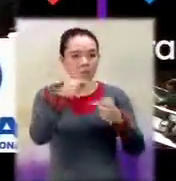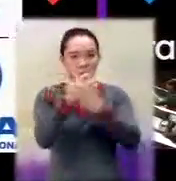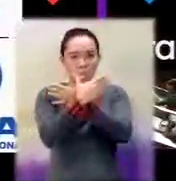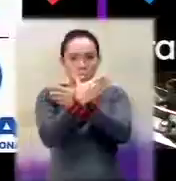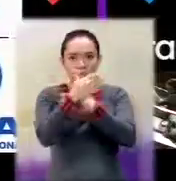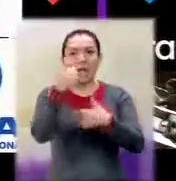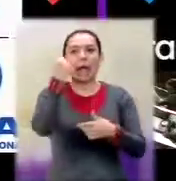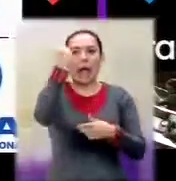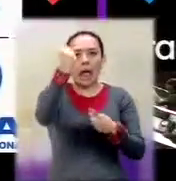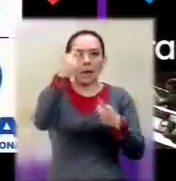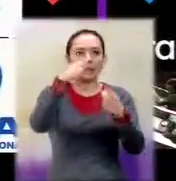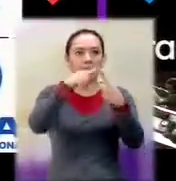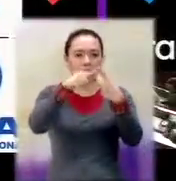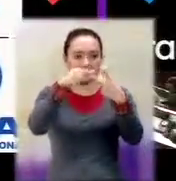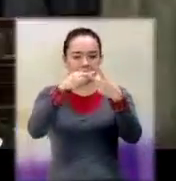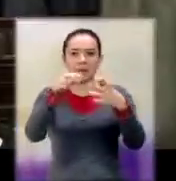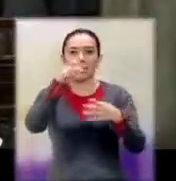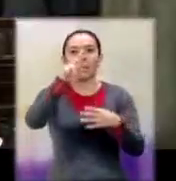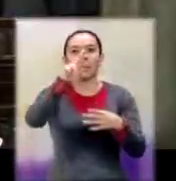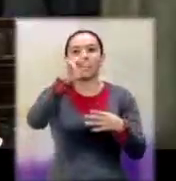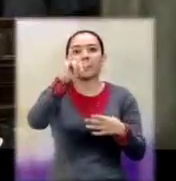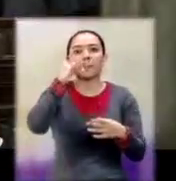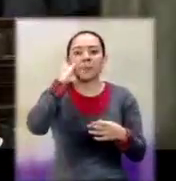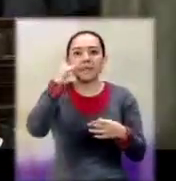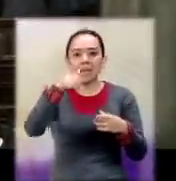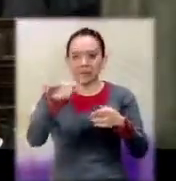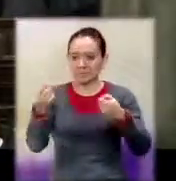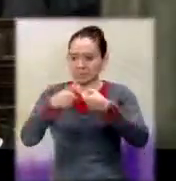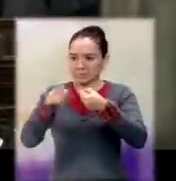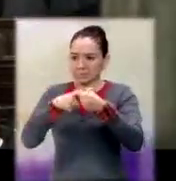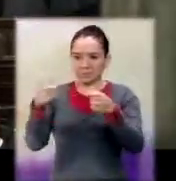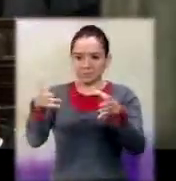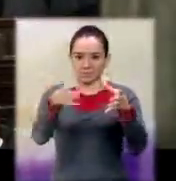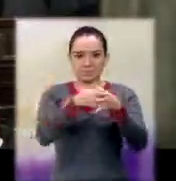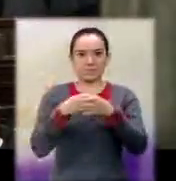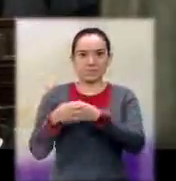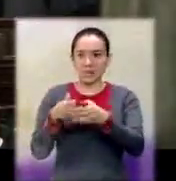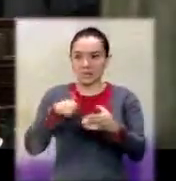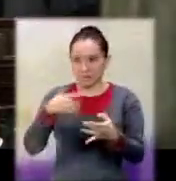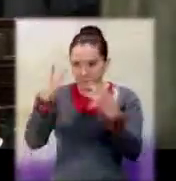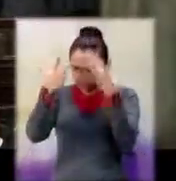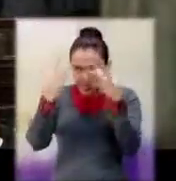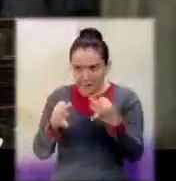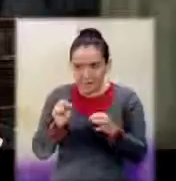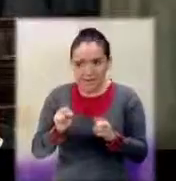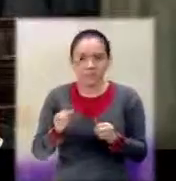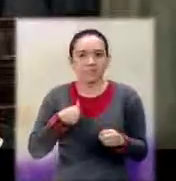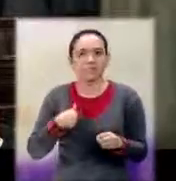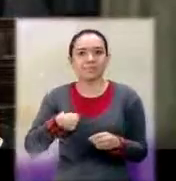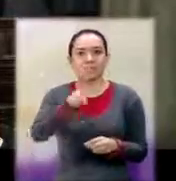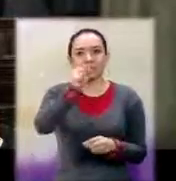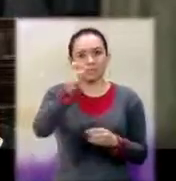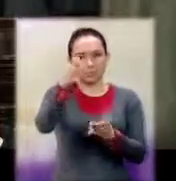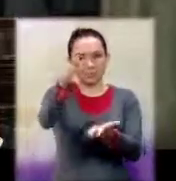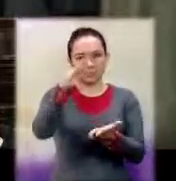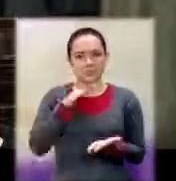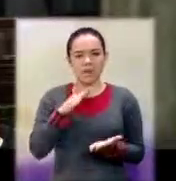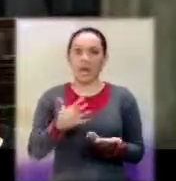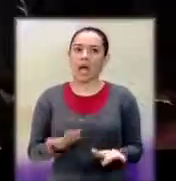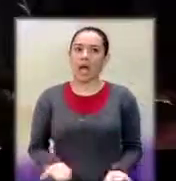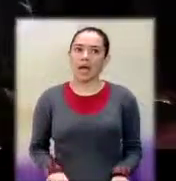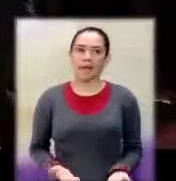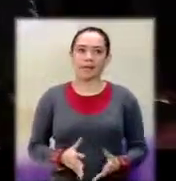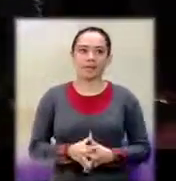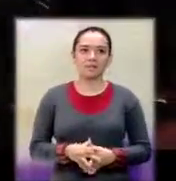Unionistas. PRI. Y asociados. Cuando los nenes solo votaron y se desentendieron. El moco del elefante se mueve así. Así,